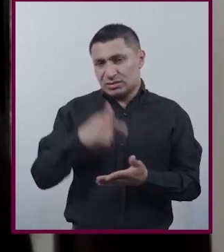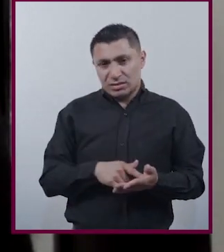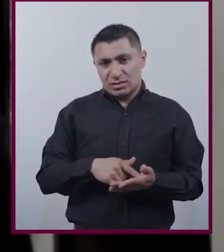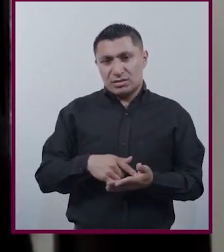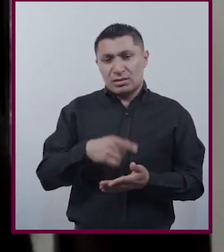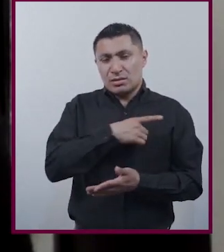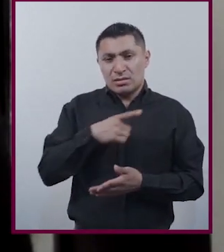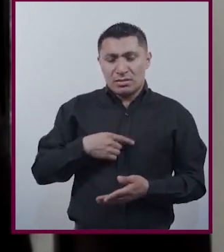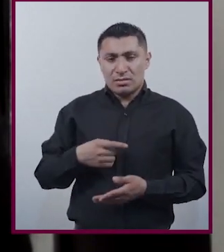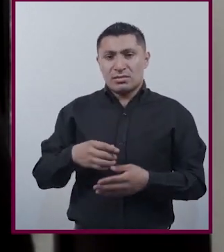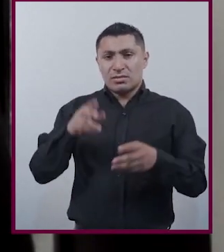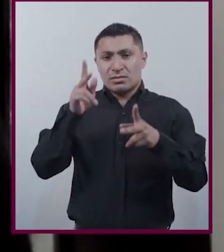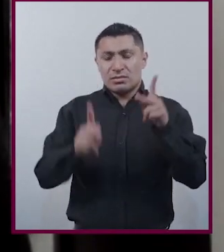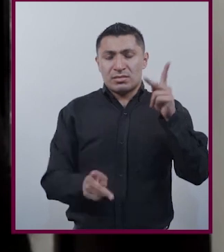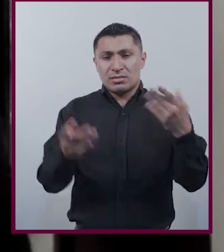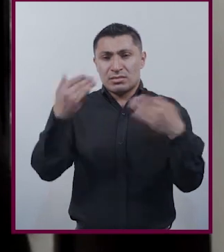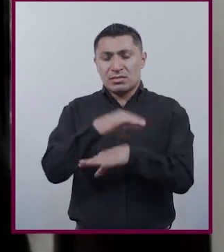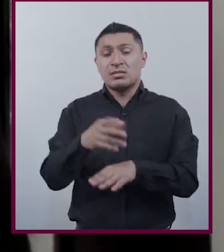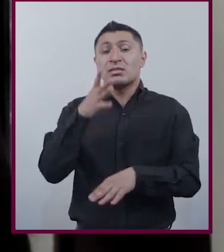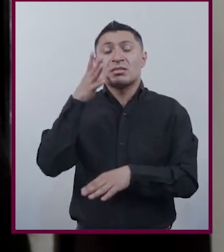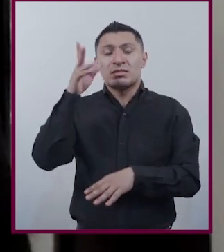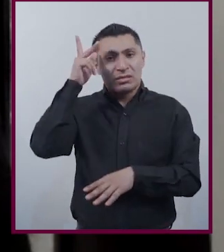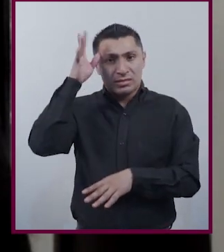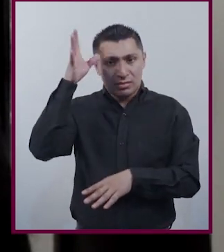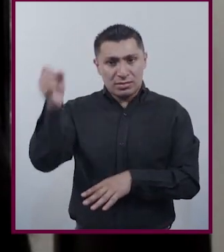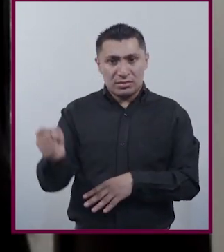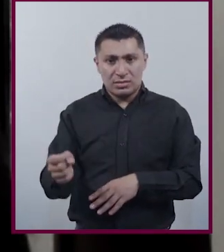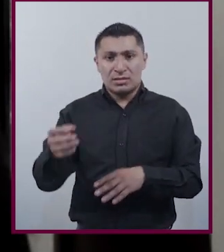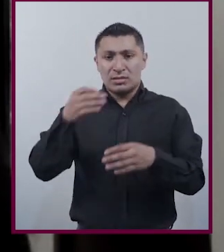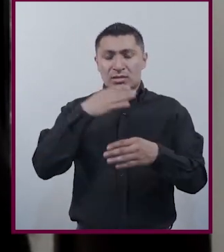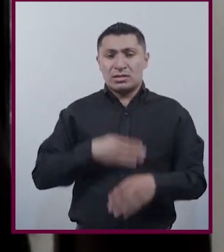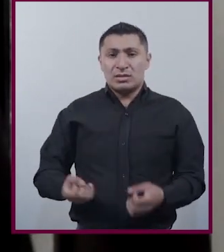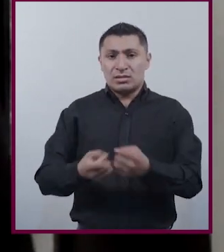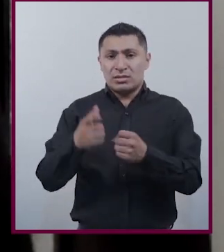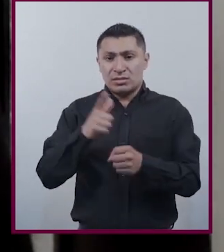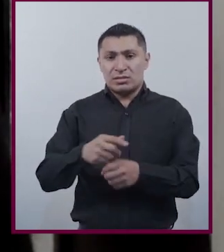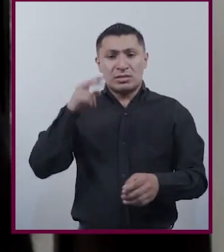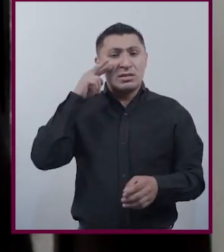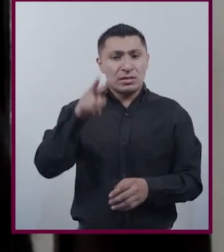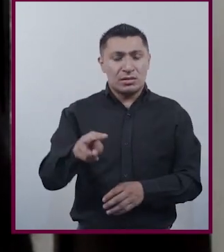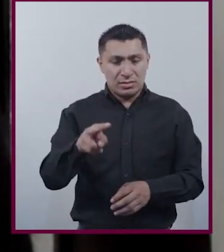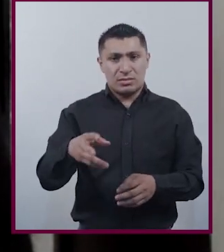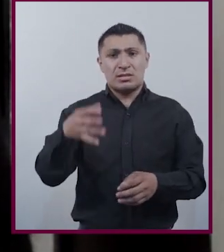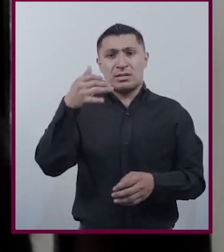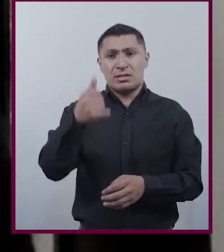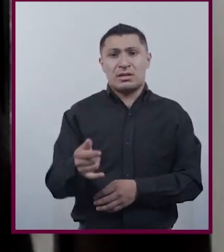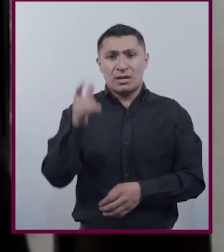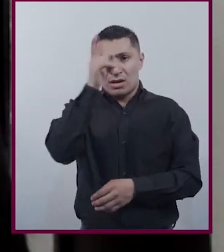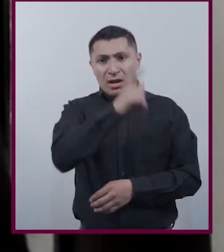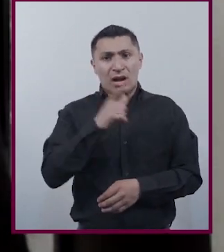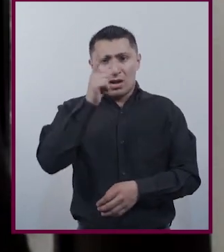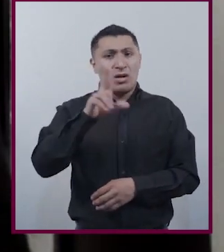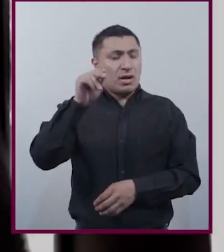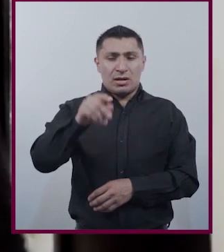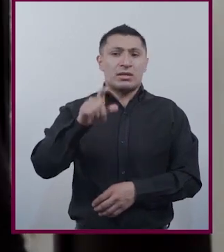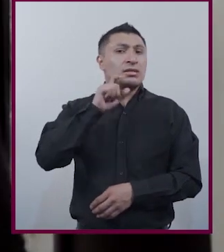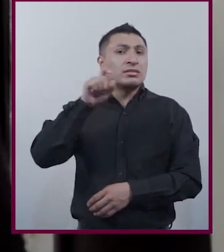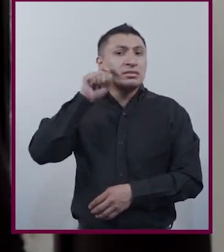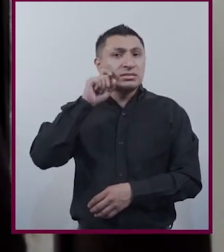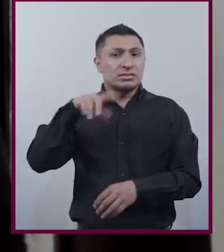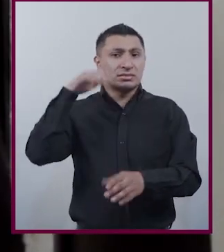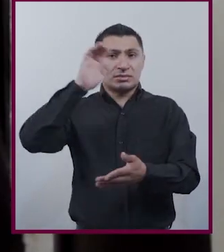que Hay que hablar En términos De justicia social Hay que hablar En términos De visibilización Y hay que hablar En términos De lenguaje No sexista